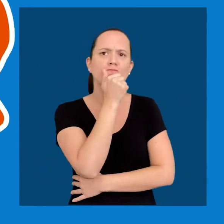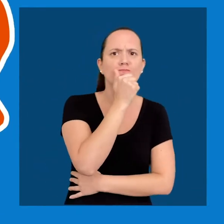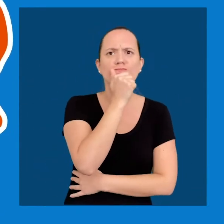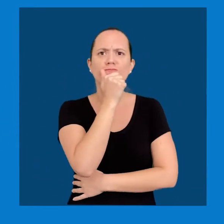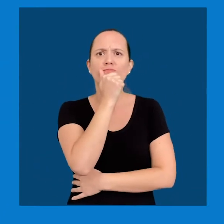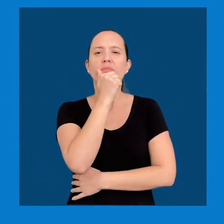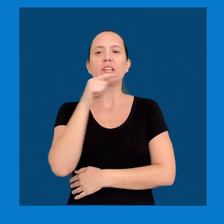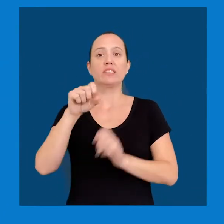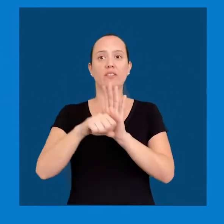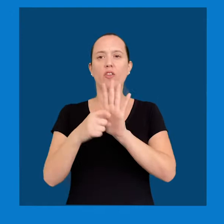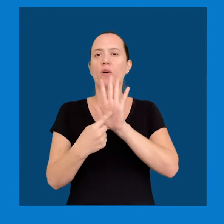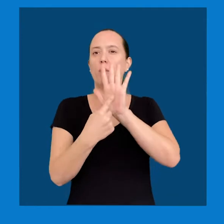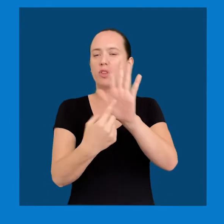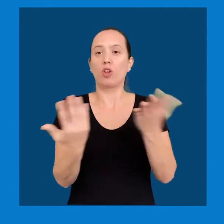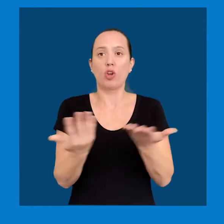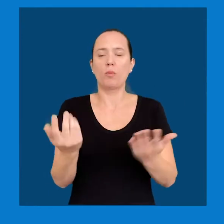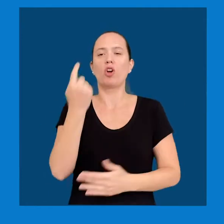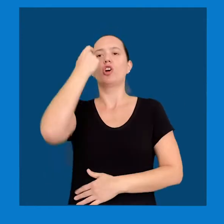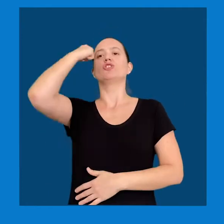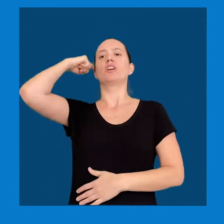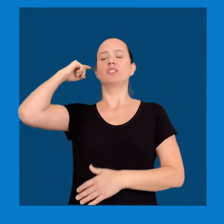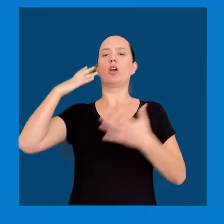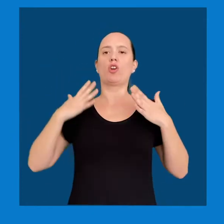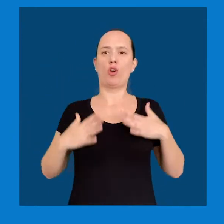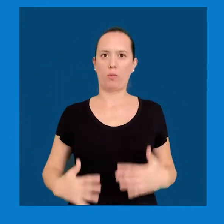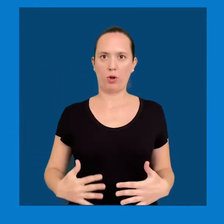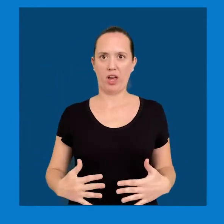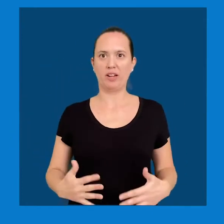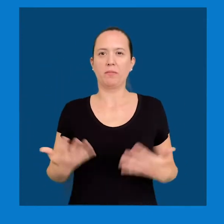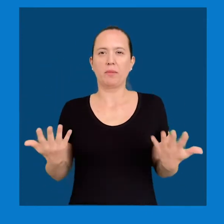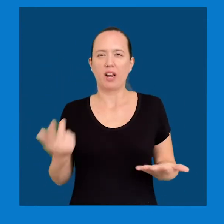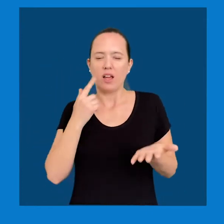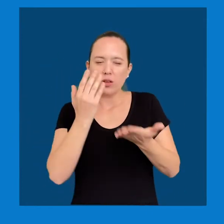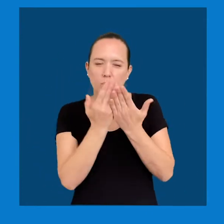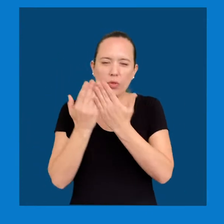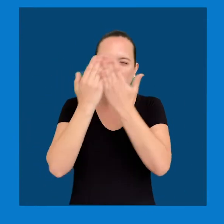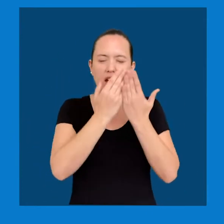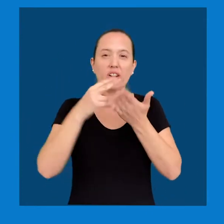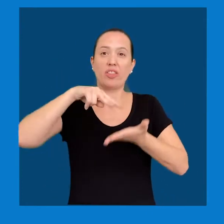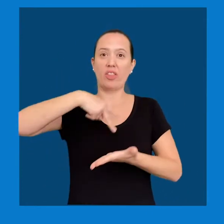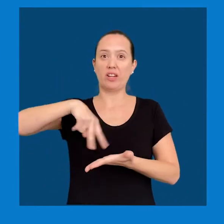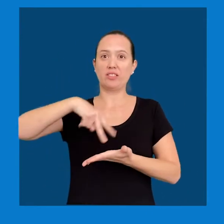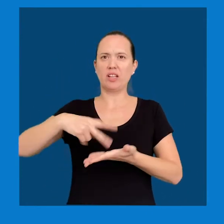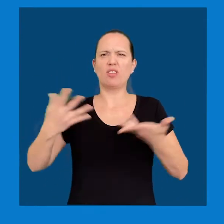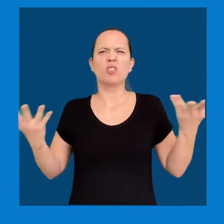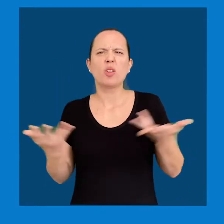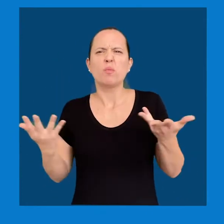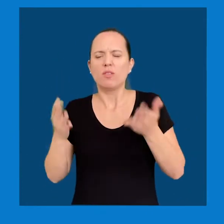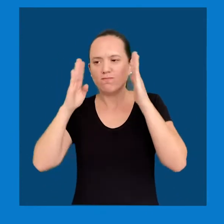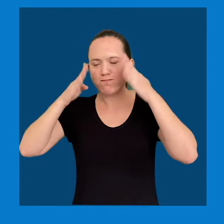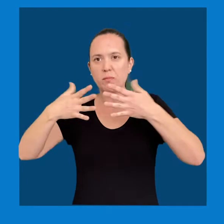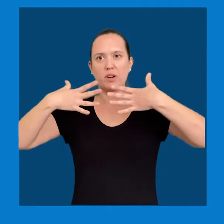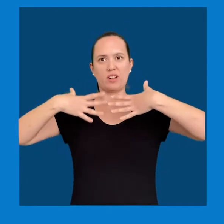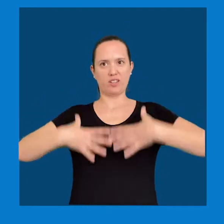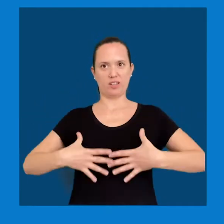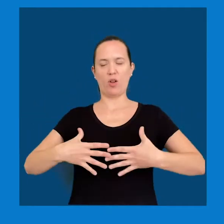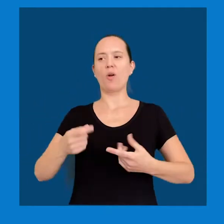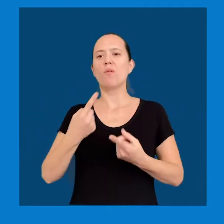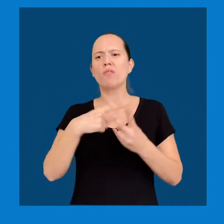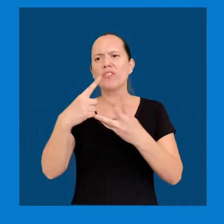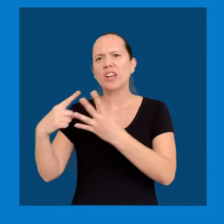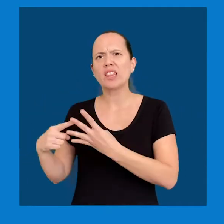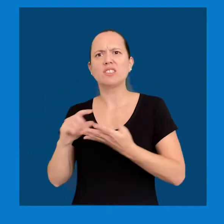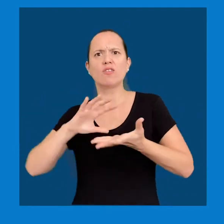este video te contaremos acerca de la conciencia corporal en el estudio de la danza, y para esto nos centraremos en el cuerpo y sus